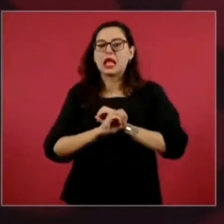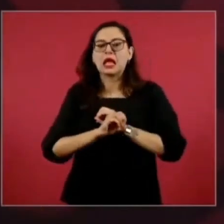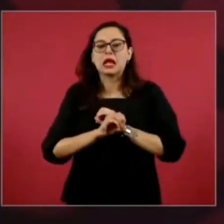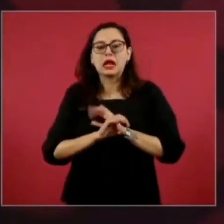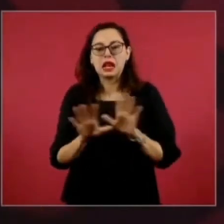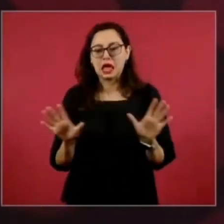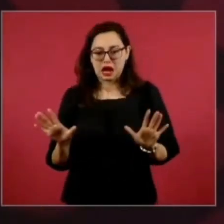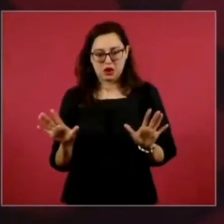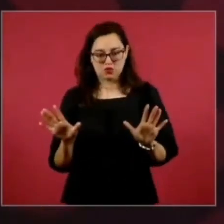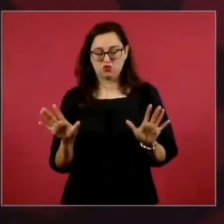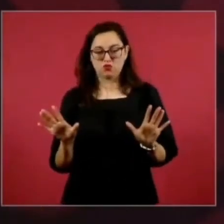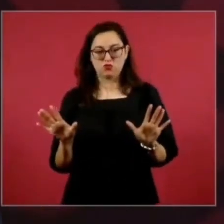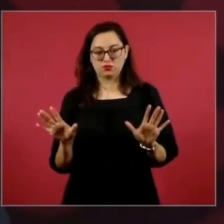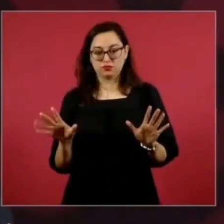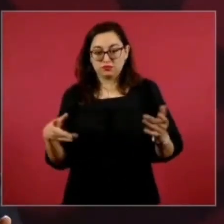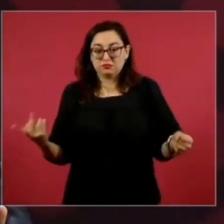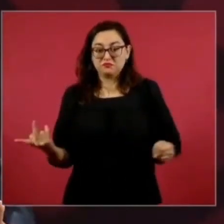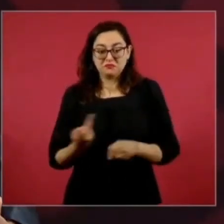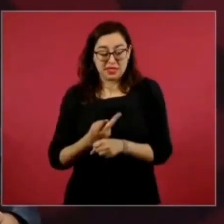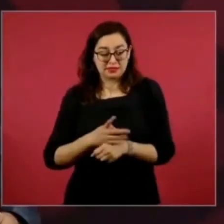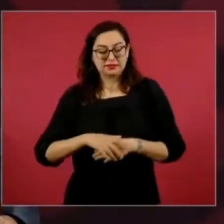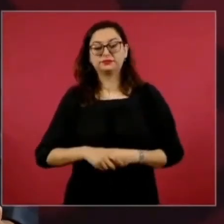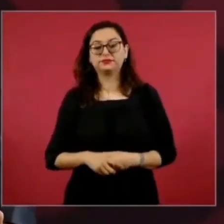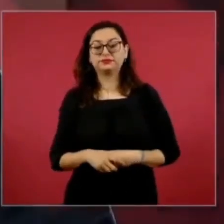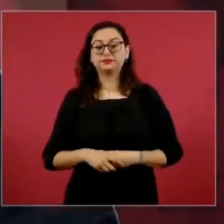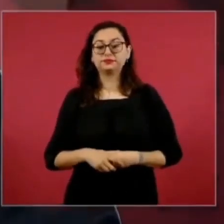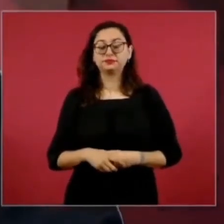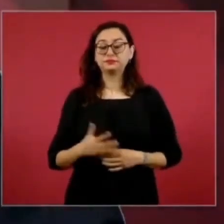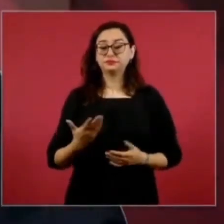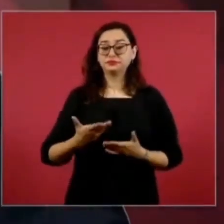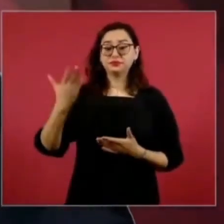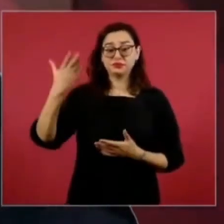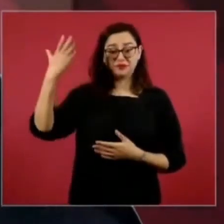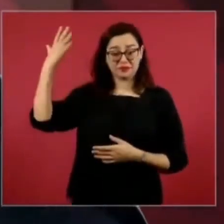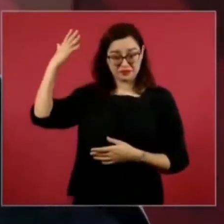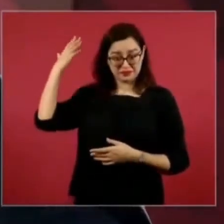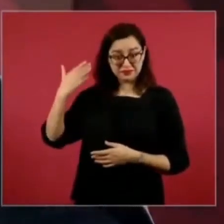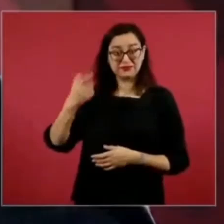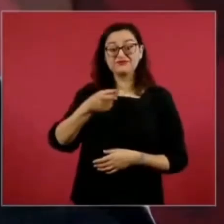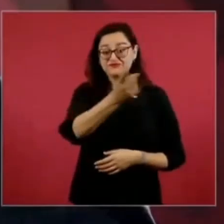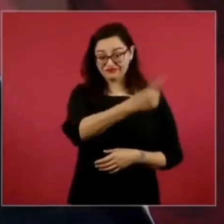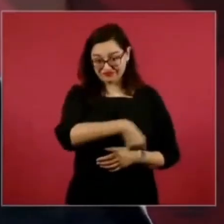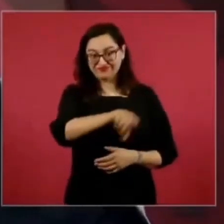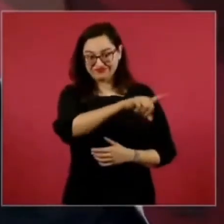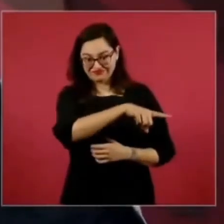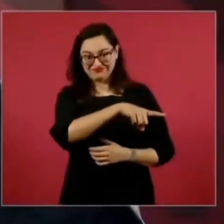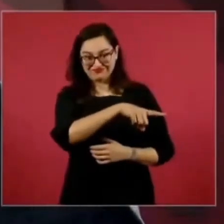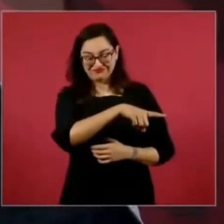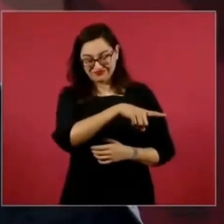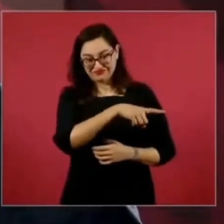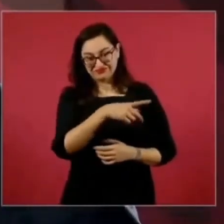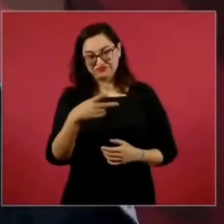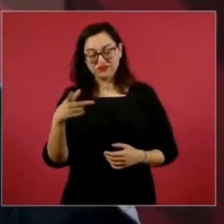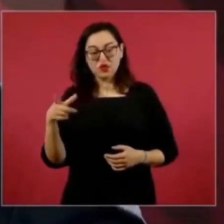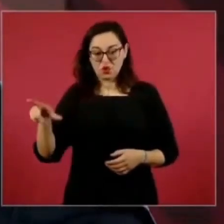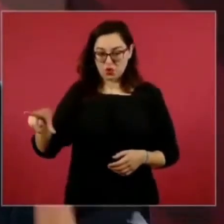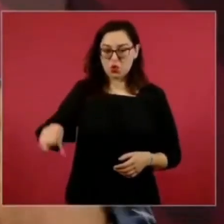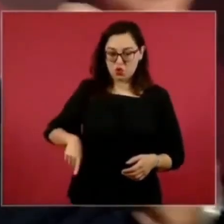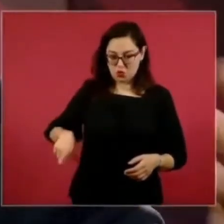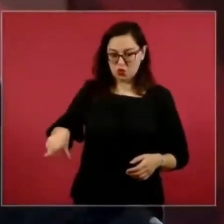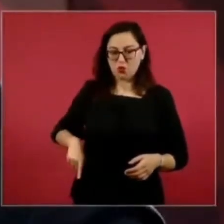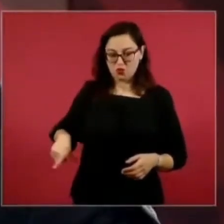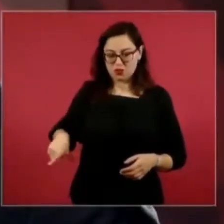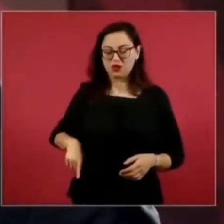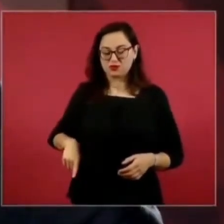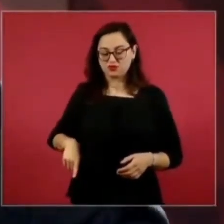cuando ellos dominaban en el